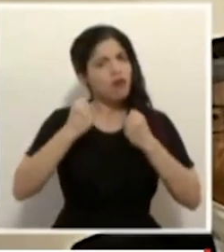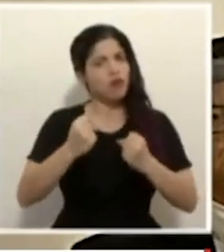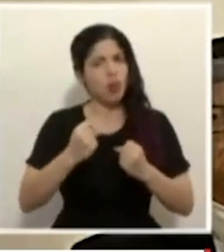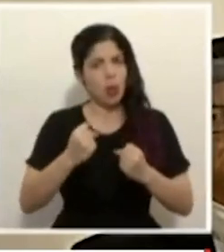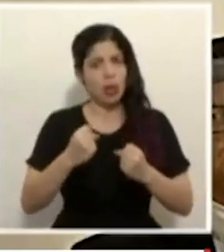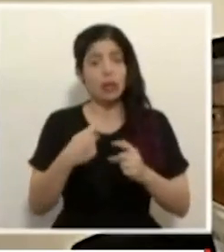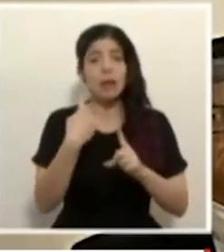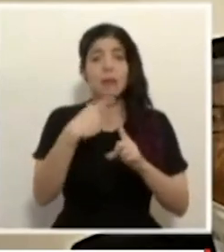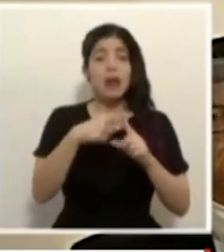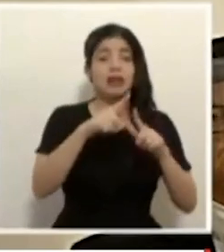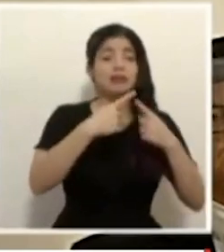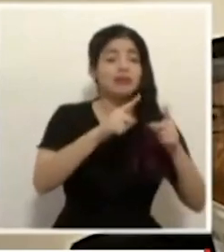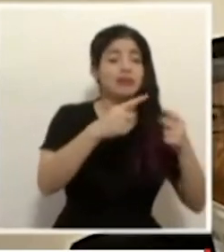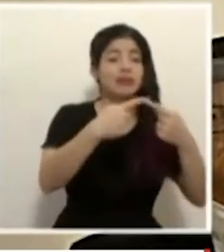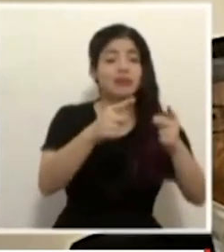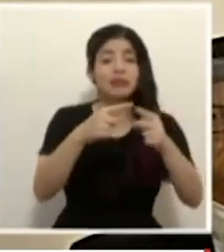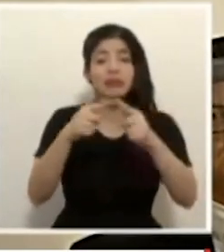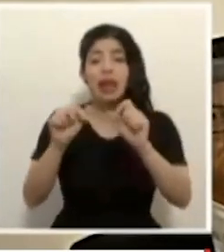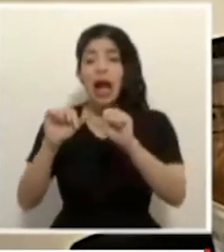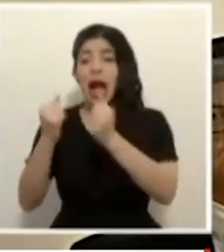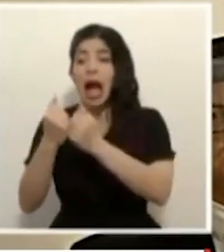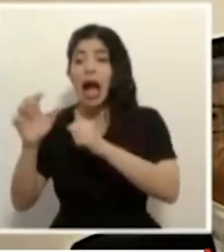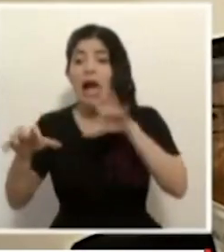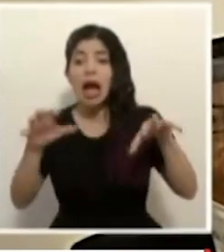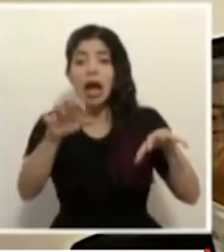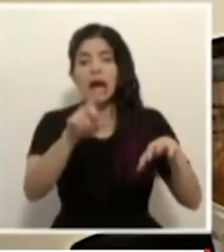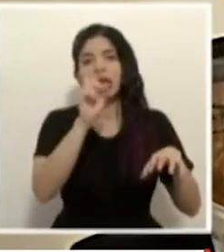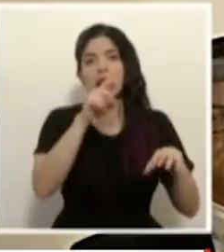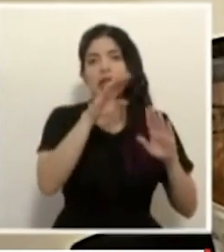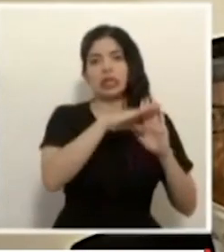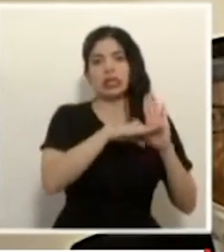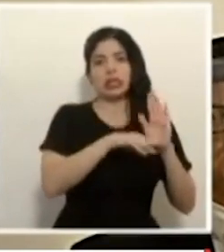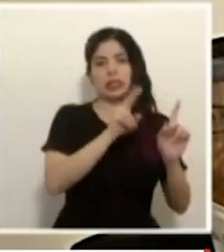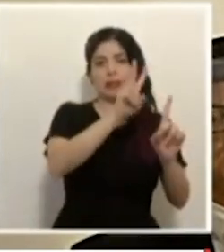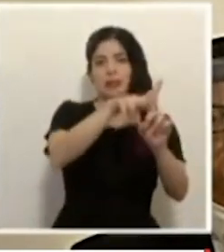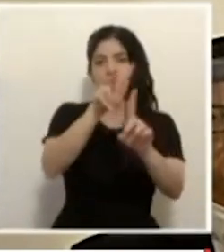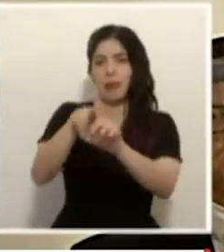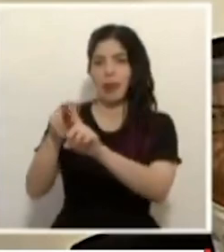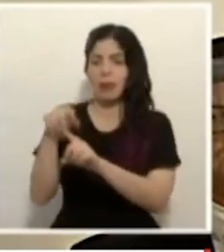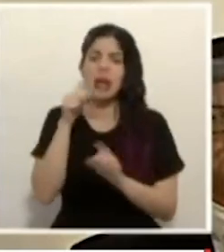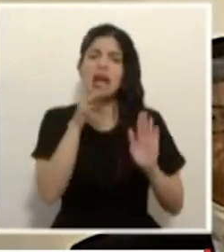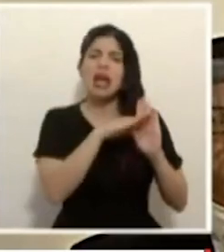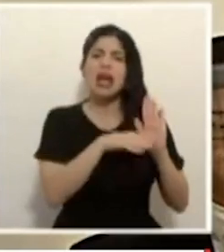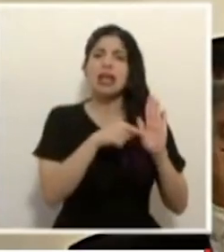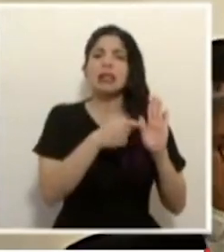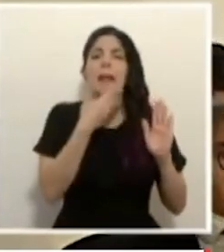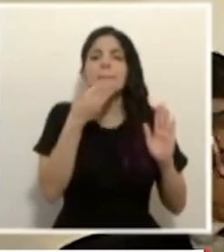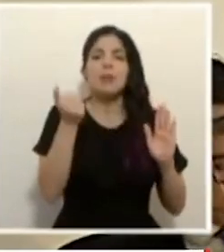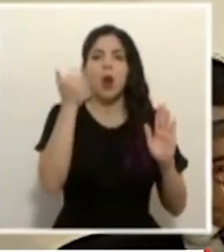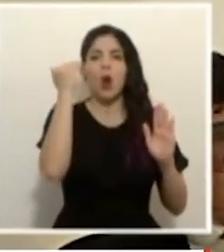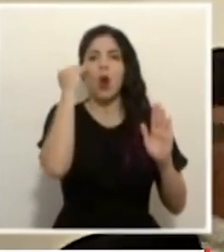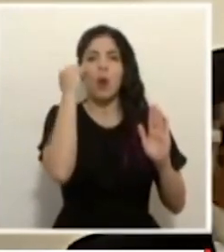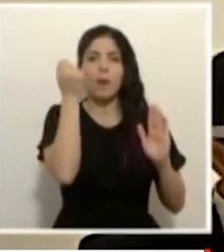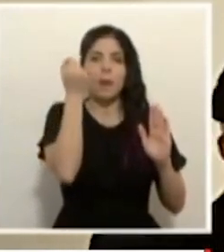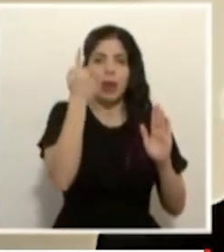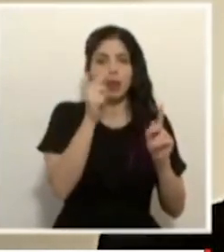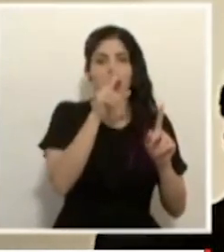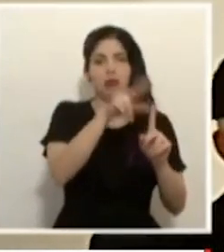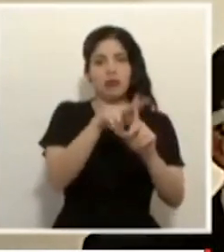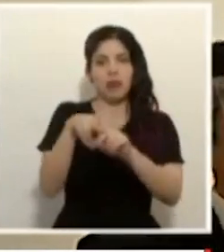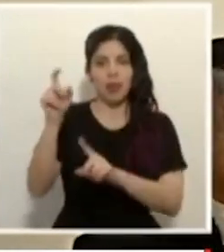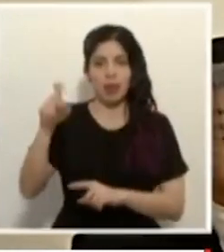en los diferentes campos con el mejor entendimiento y el mejor conocimiento. En ese ámbito, el día de hoy,